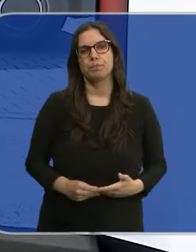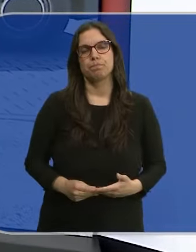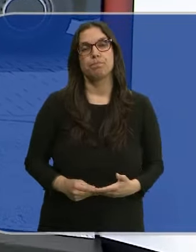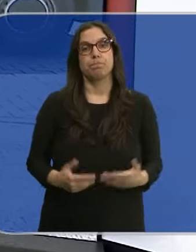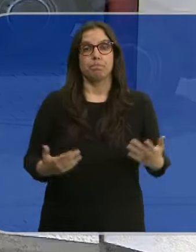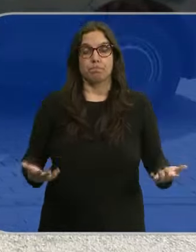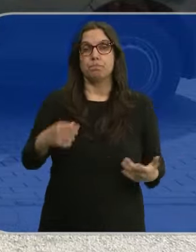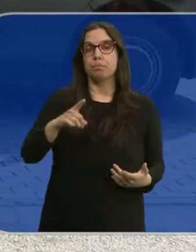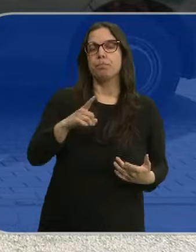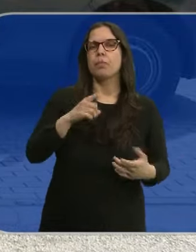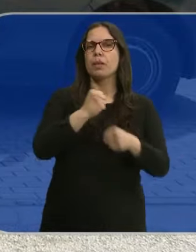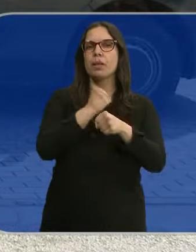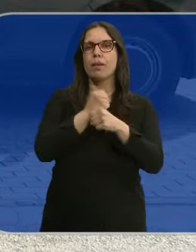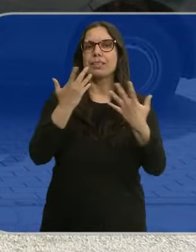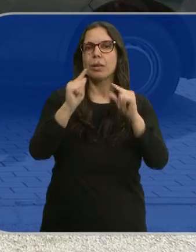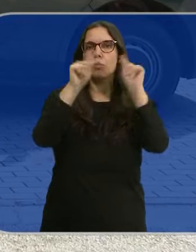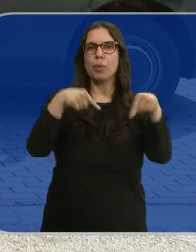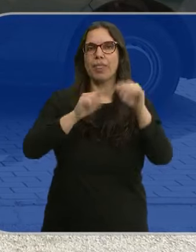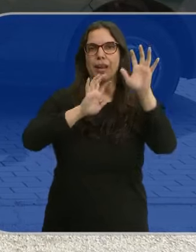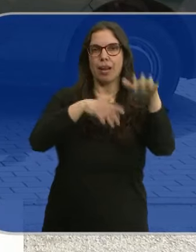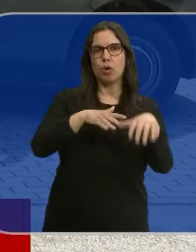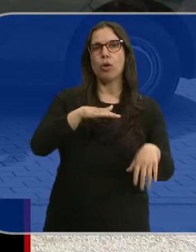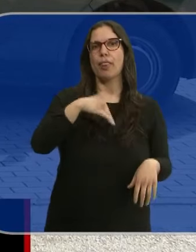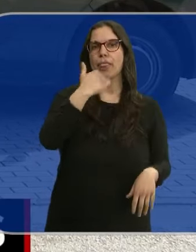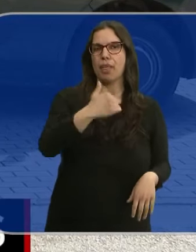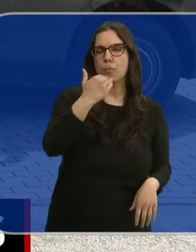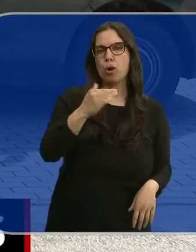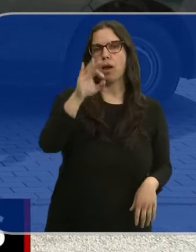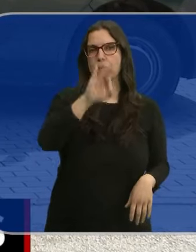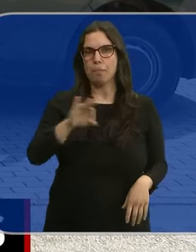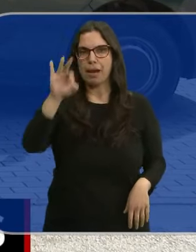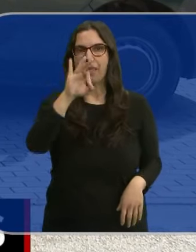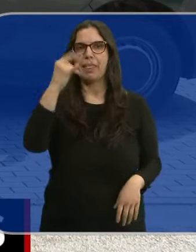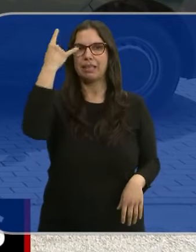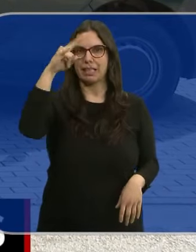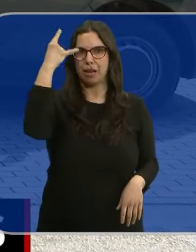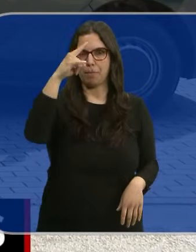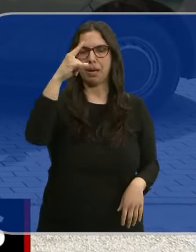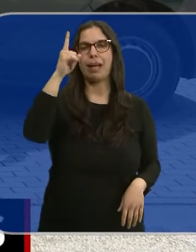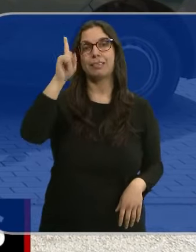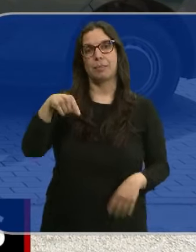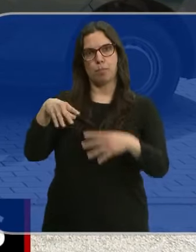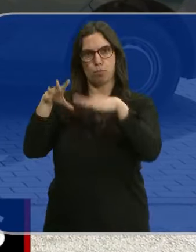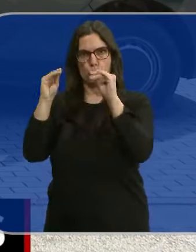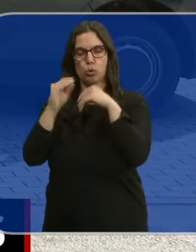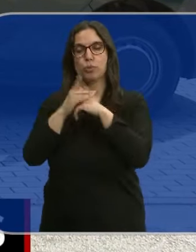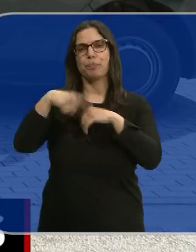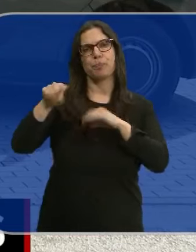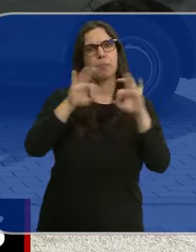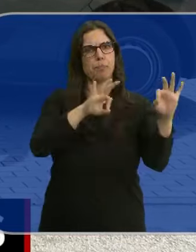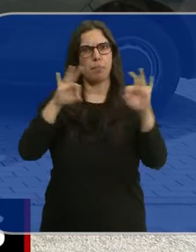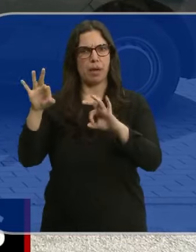Sí, pues operarán en las provincias de León, Zamora, Palencia y Salamanca y Burgos. Están